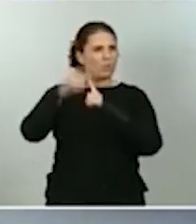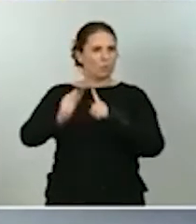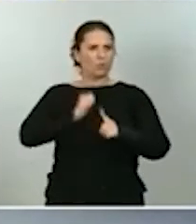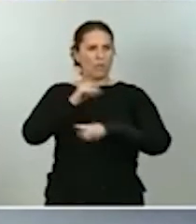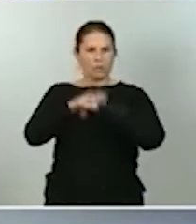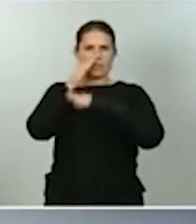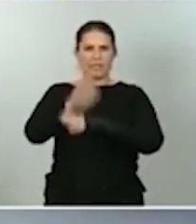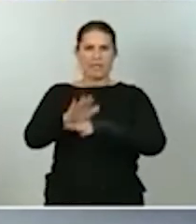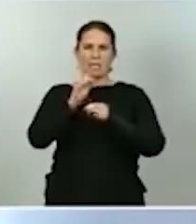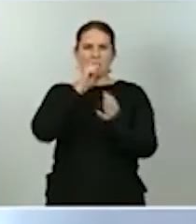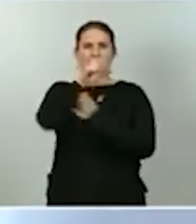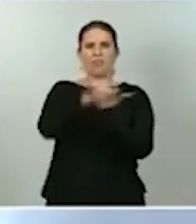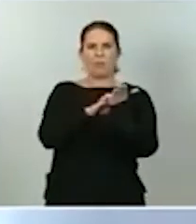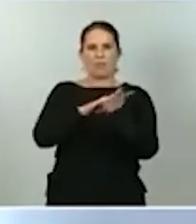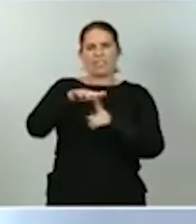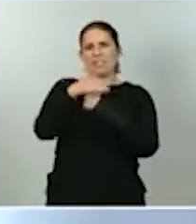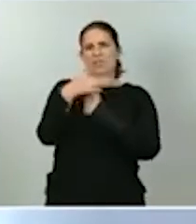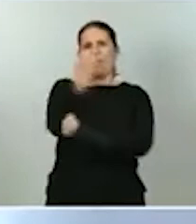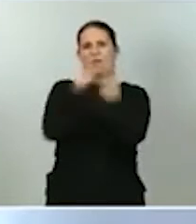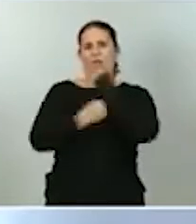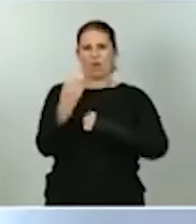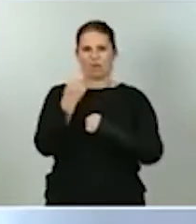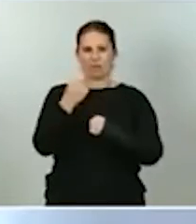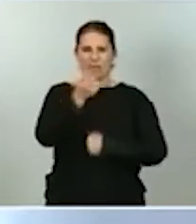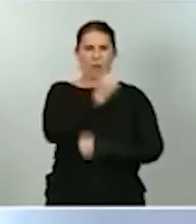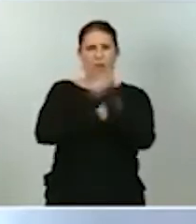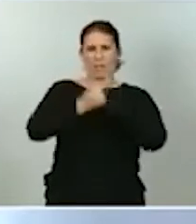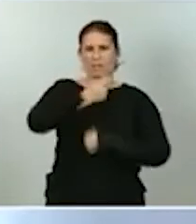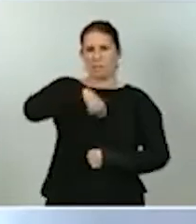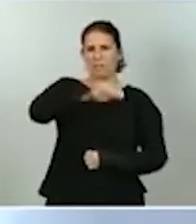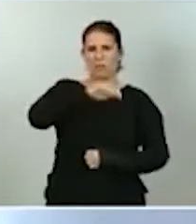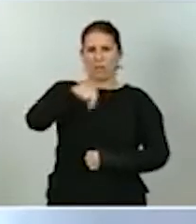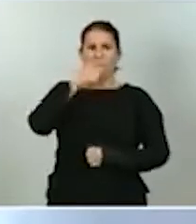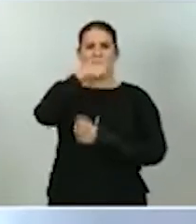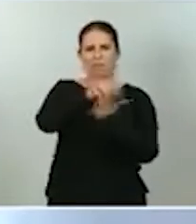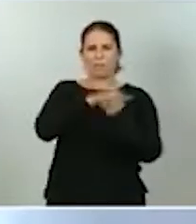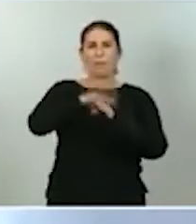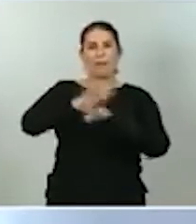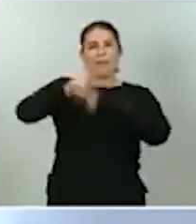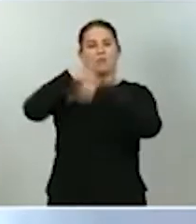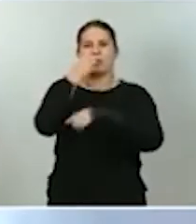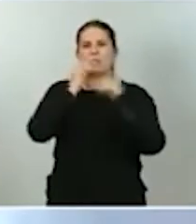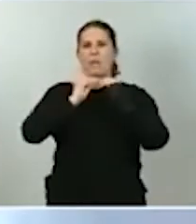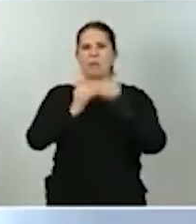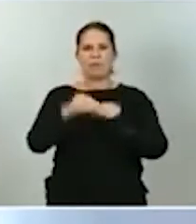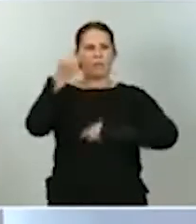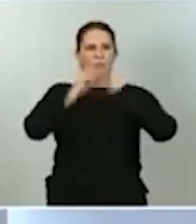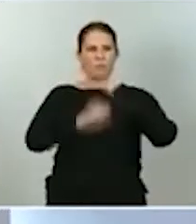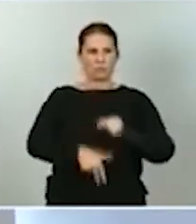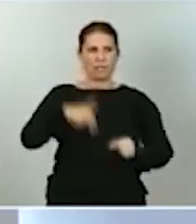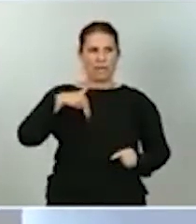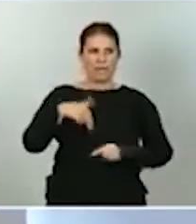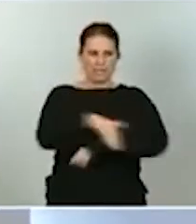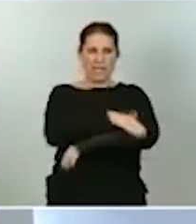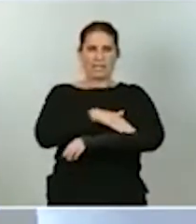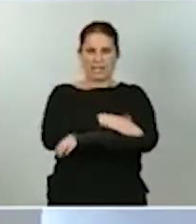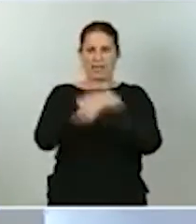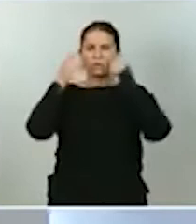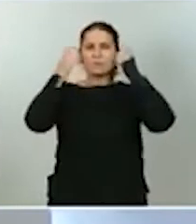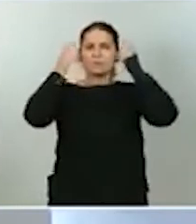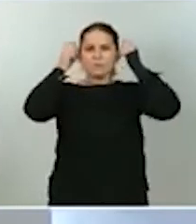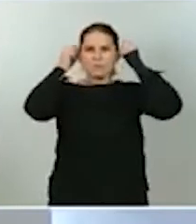española, que, como saben, sirve de base para la elaboración de los presupuestos generales del Estado. Posteriormente, la ministra de Hacienda